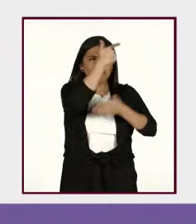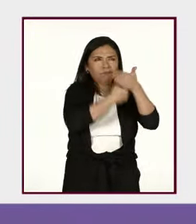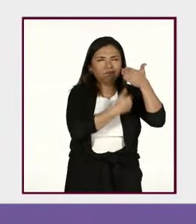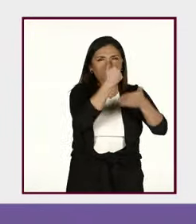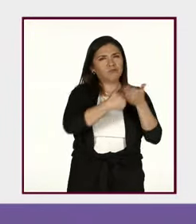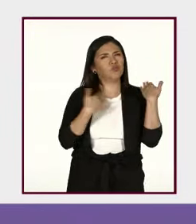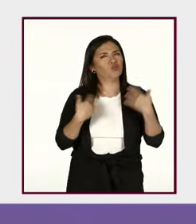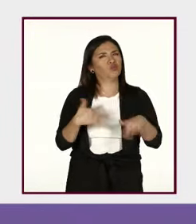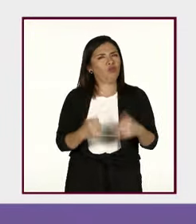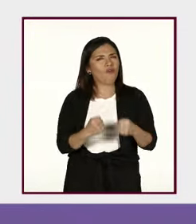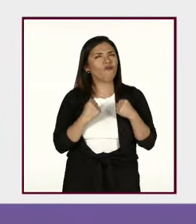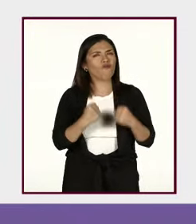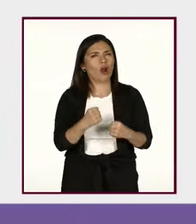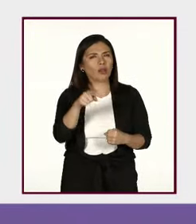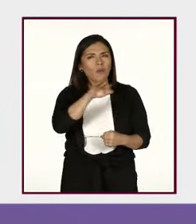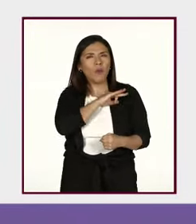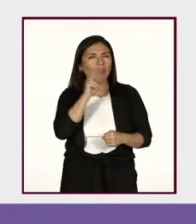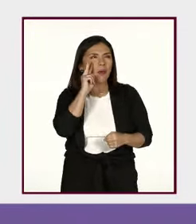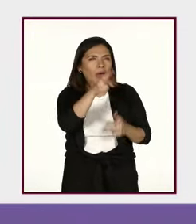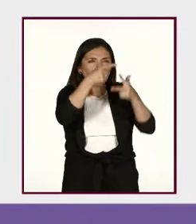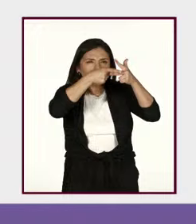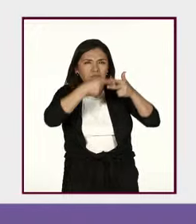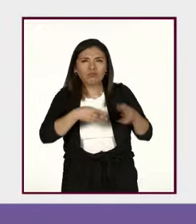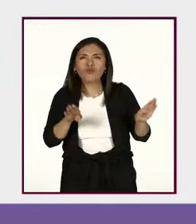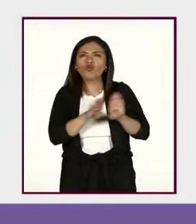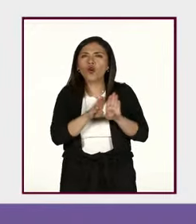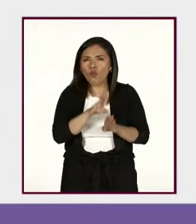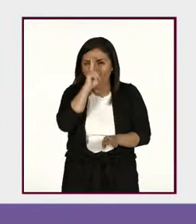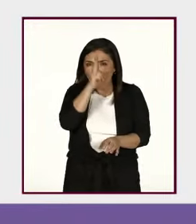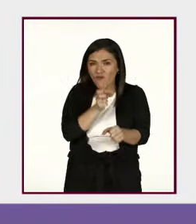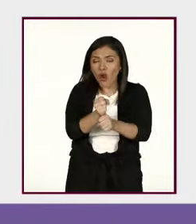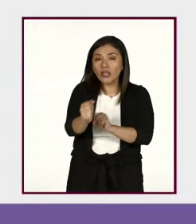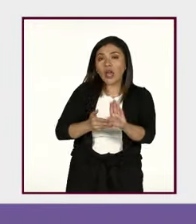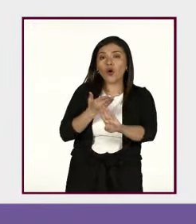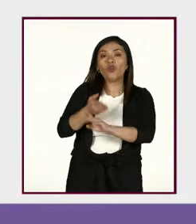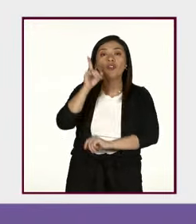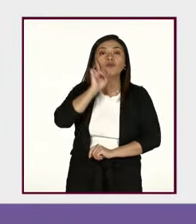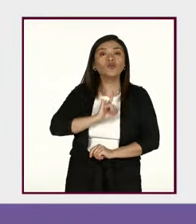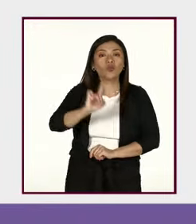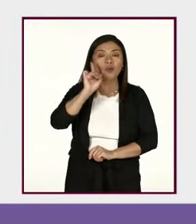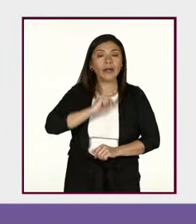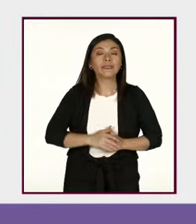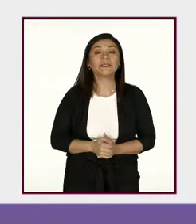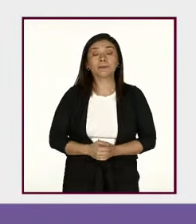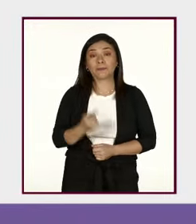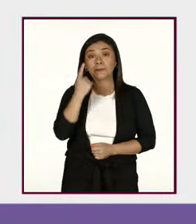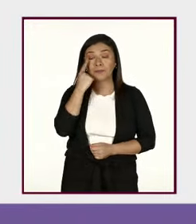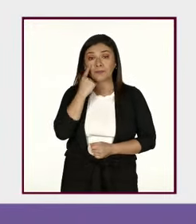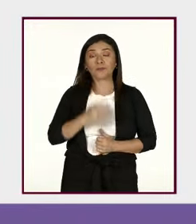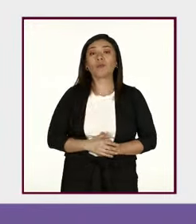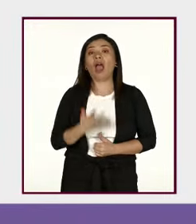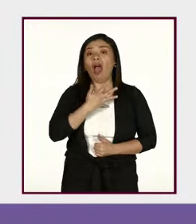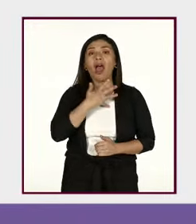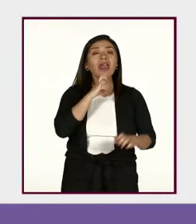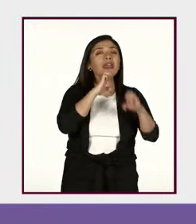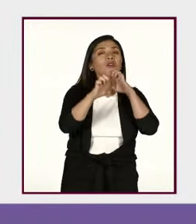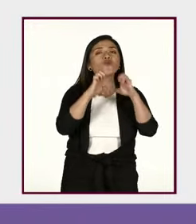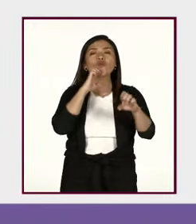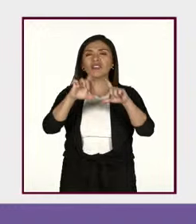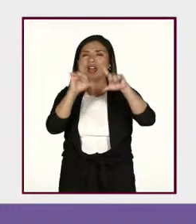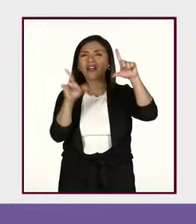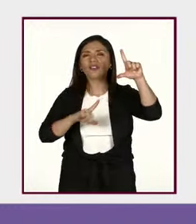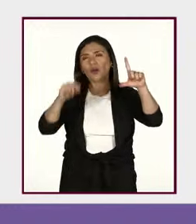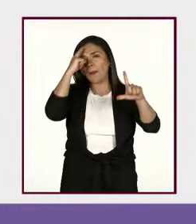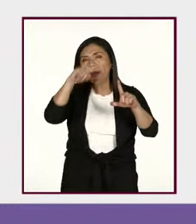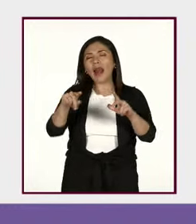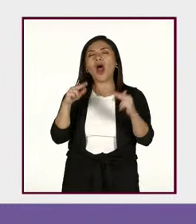sólidas para medir la violencia en contra de las mujeres. Tenemos la encuesta nacional de relaciones en los